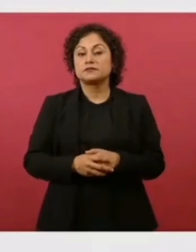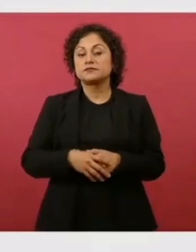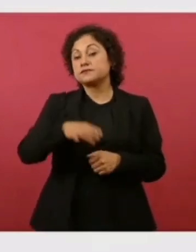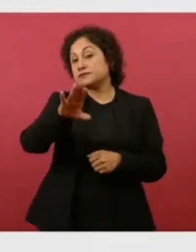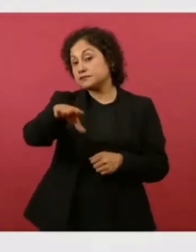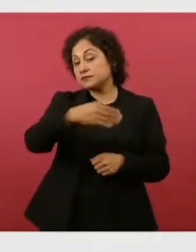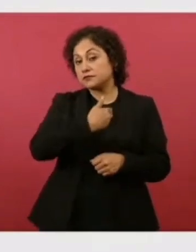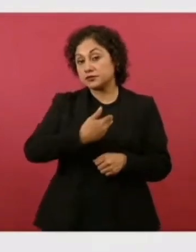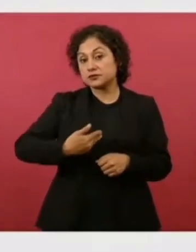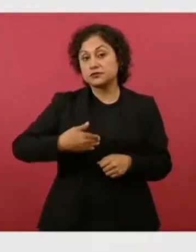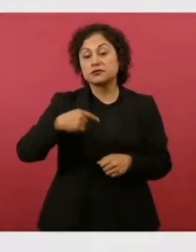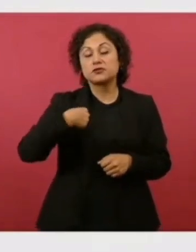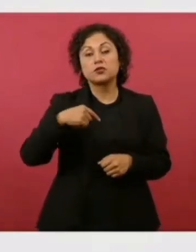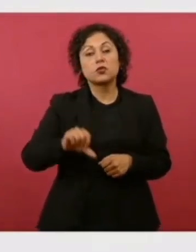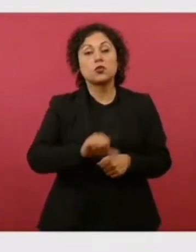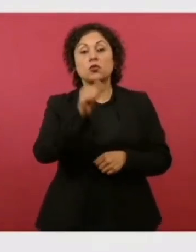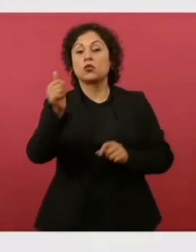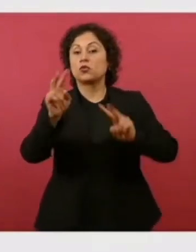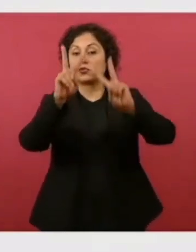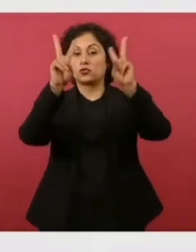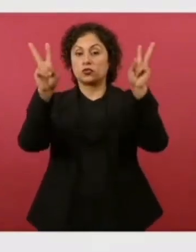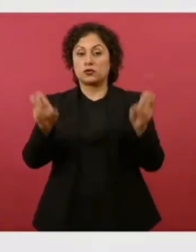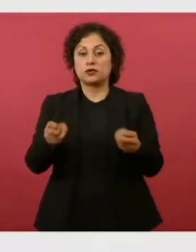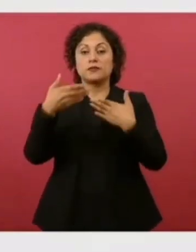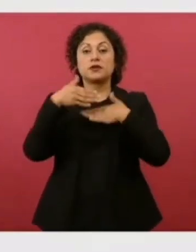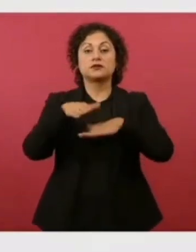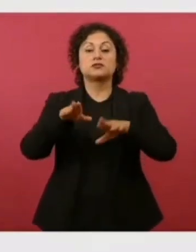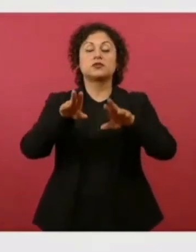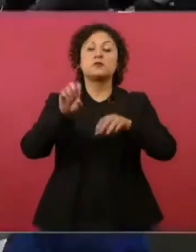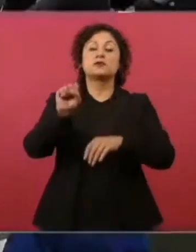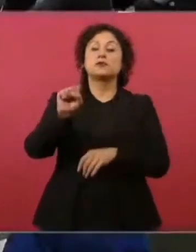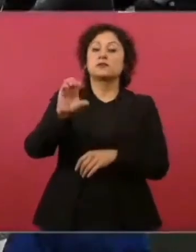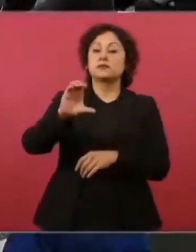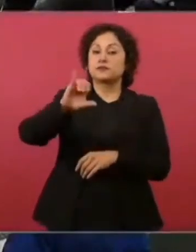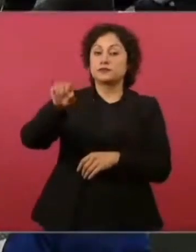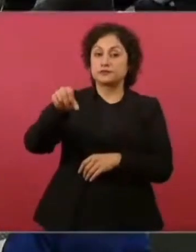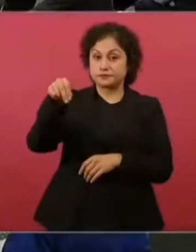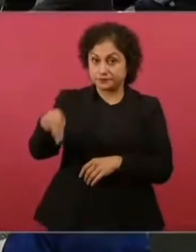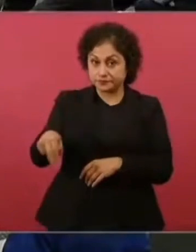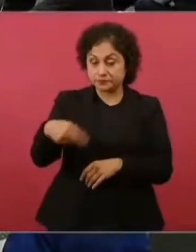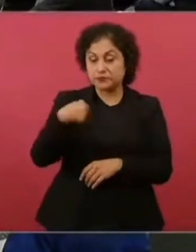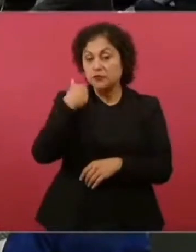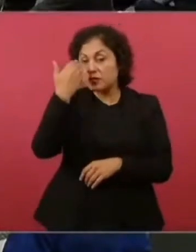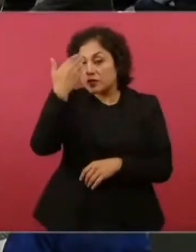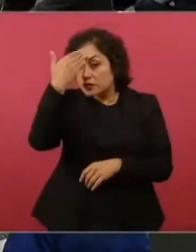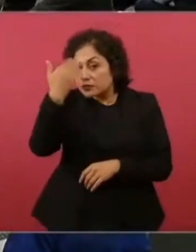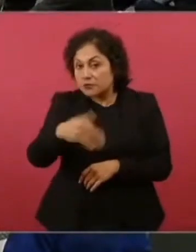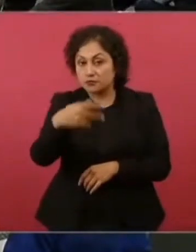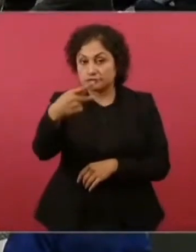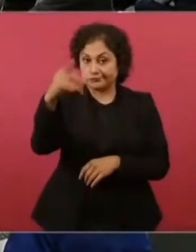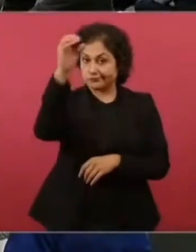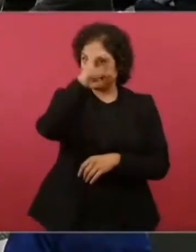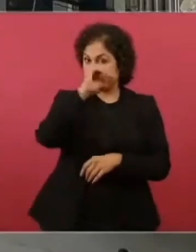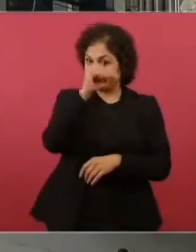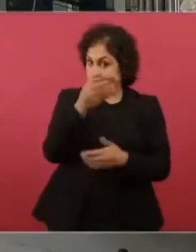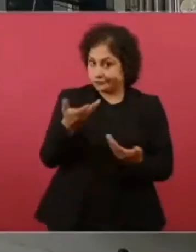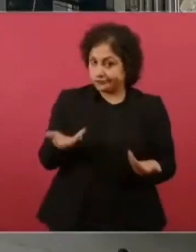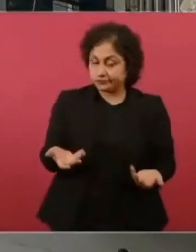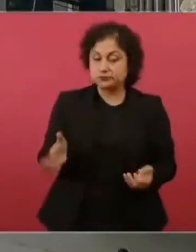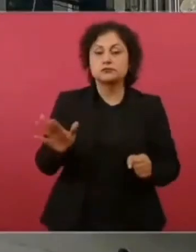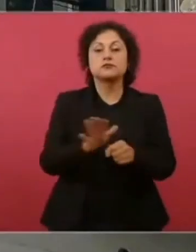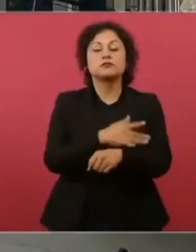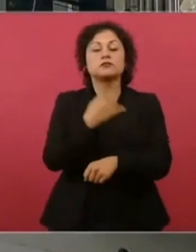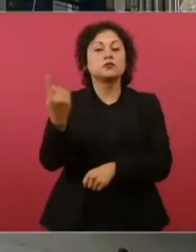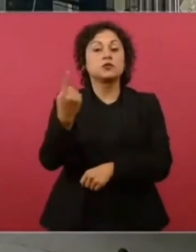Sobre la Corte, sobre la Suprema Corte de Justicia, quería yo saber su punto de vista, presidente, porque